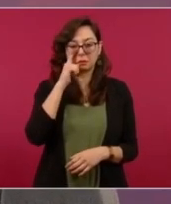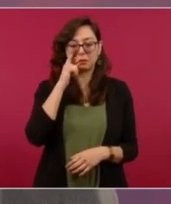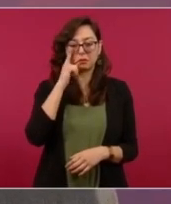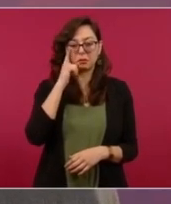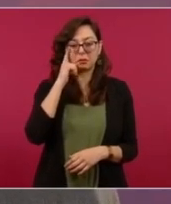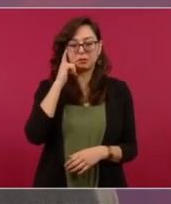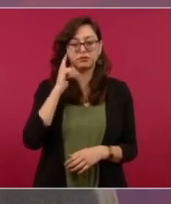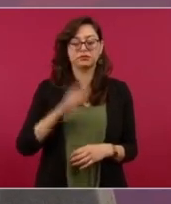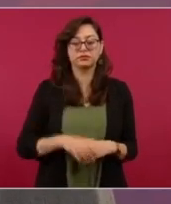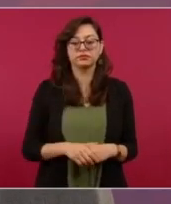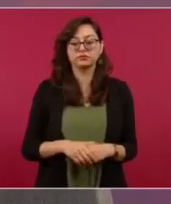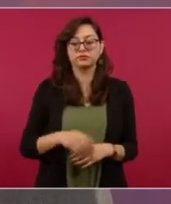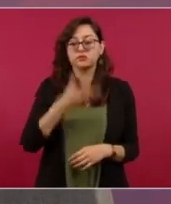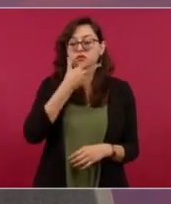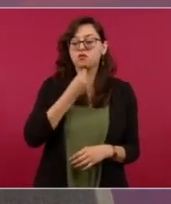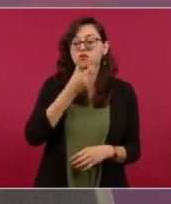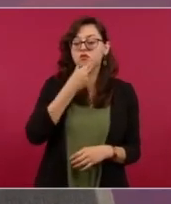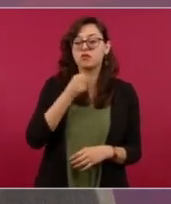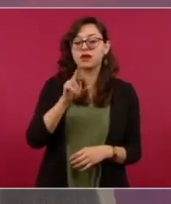Riva Palacio,